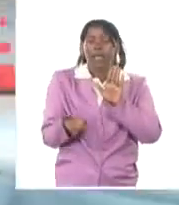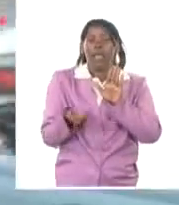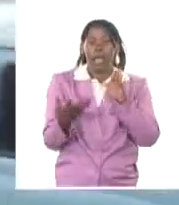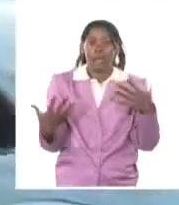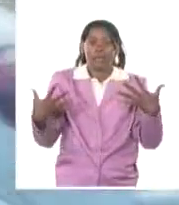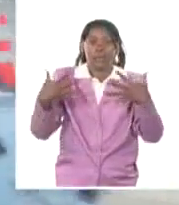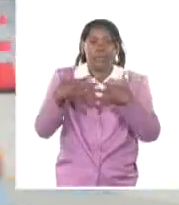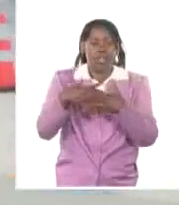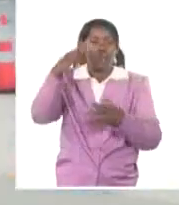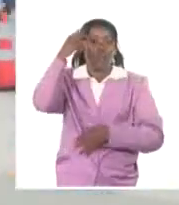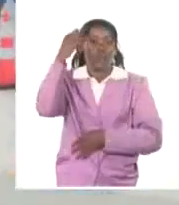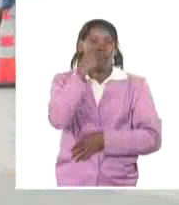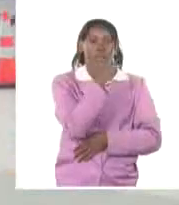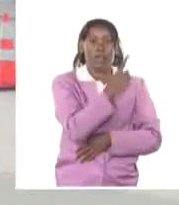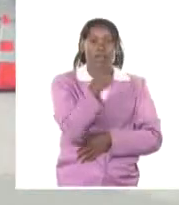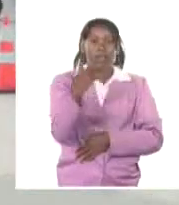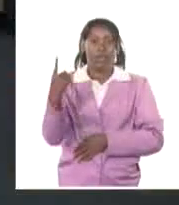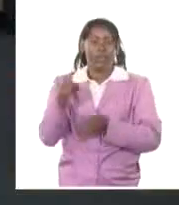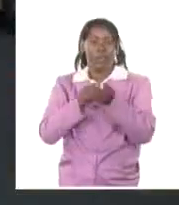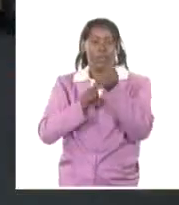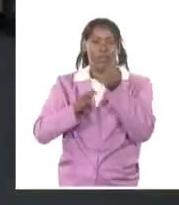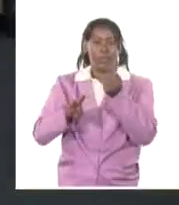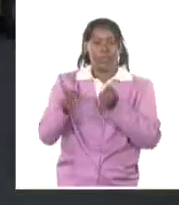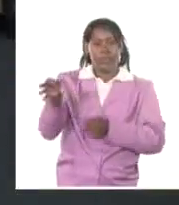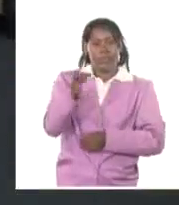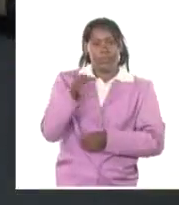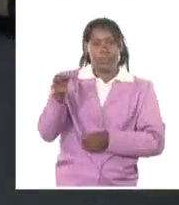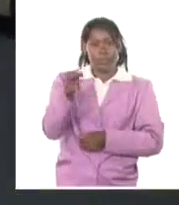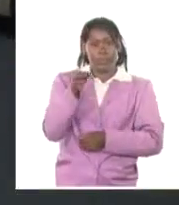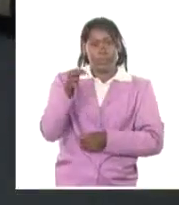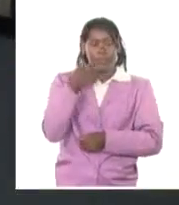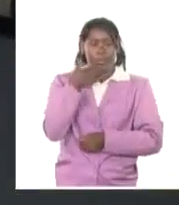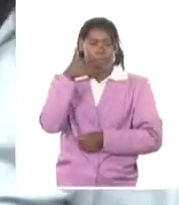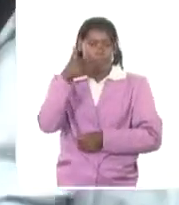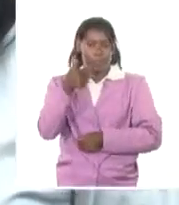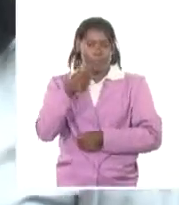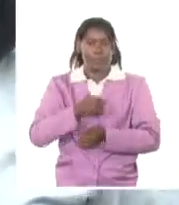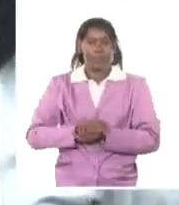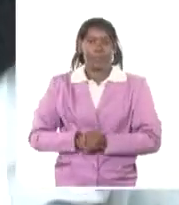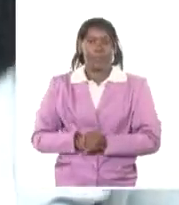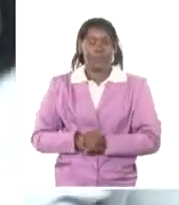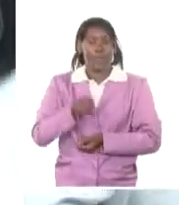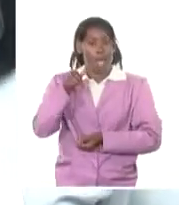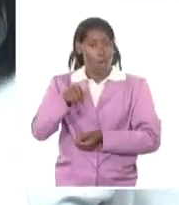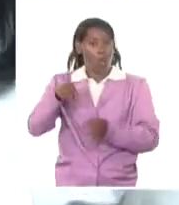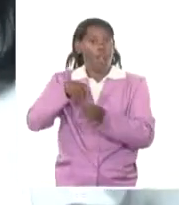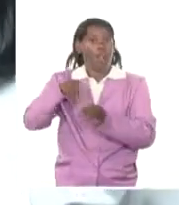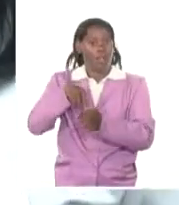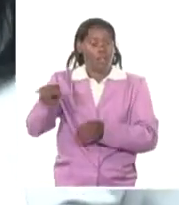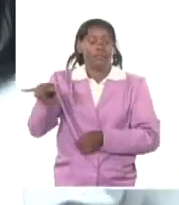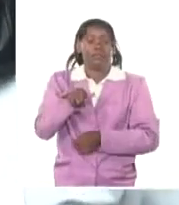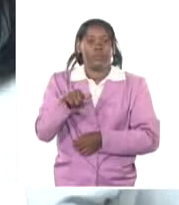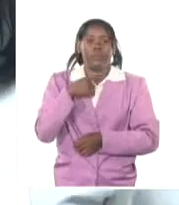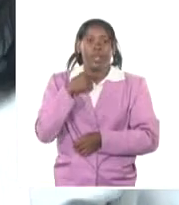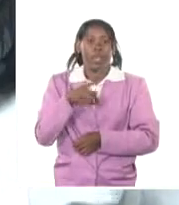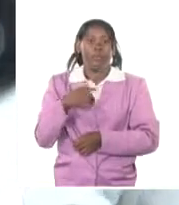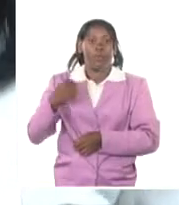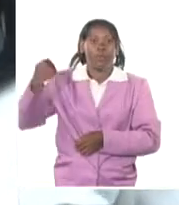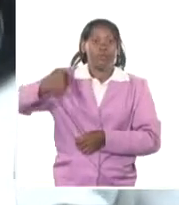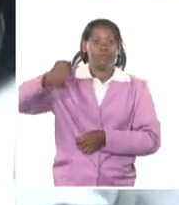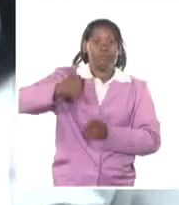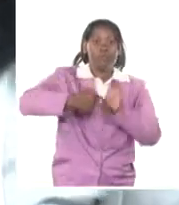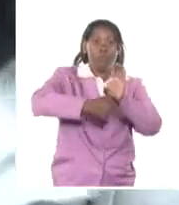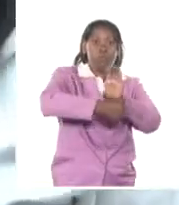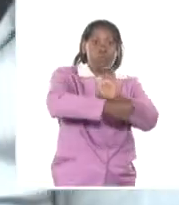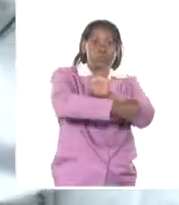cada provincia y el municipio especial Isla de la Juventud. Inmediatamente que llegue una pipa de combustible, con la